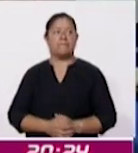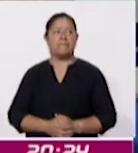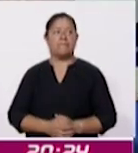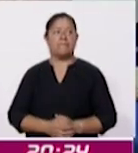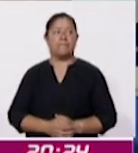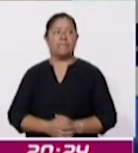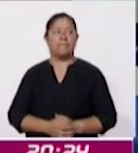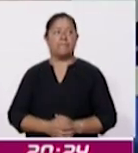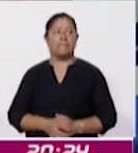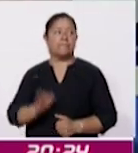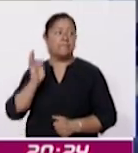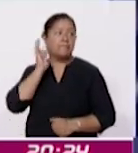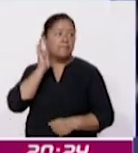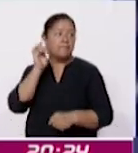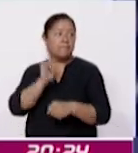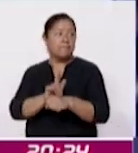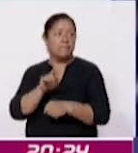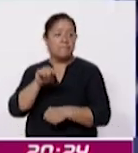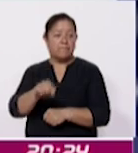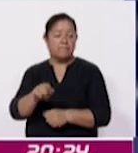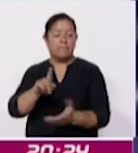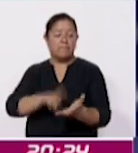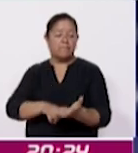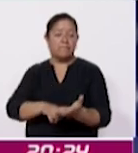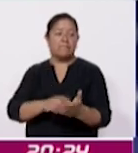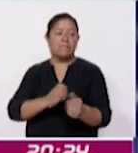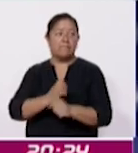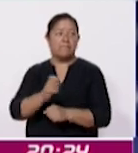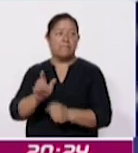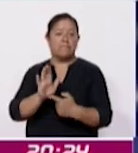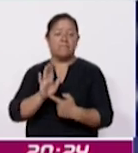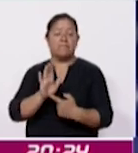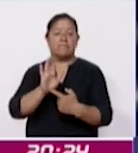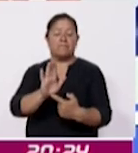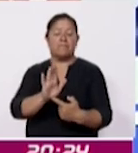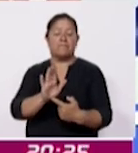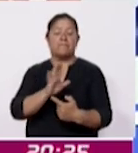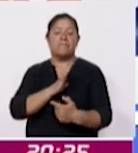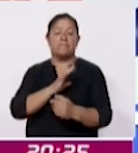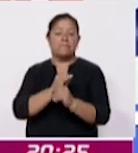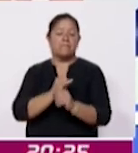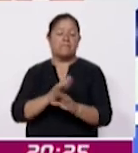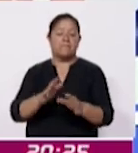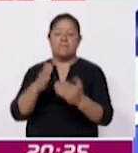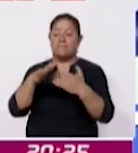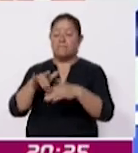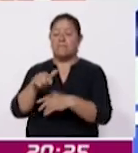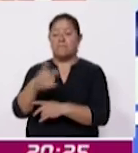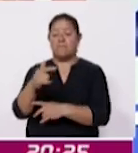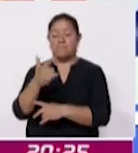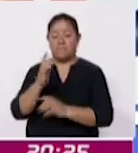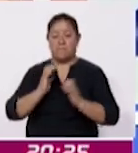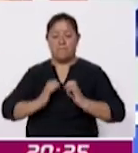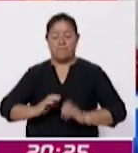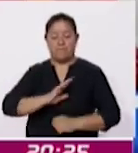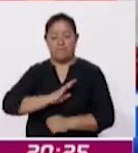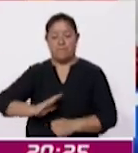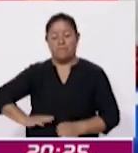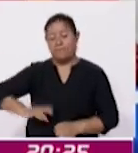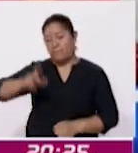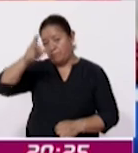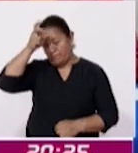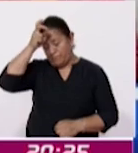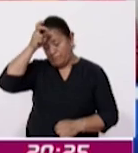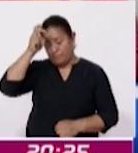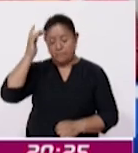La Fiscalía General de Justicia del Estado presentó un informe oficial referente a la localización de 12 cuerpos en los municipios de Tenancingo,